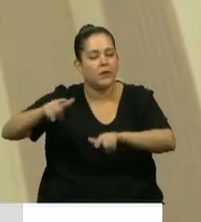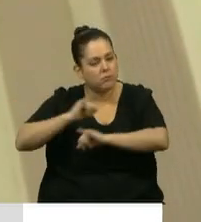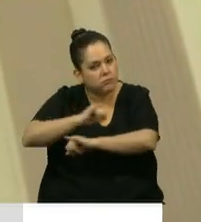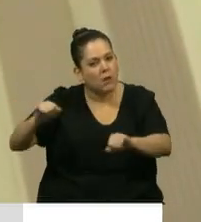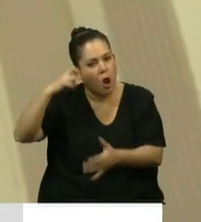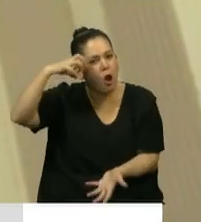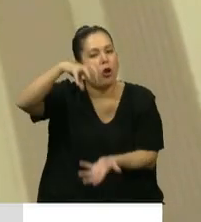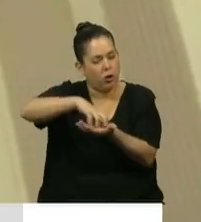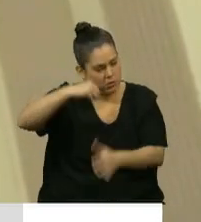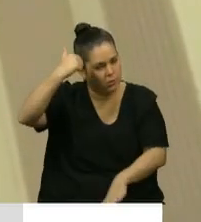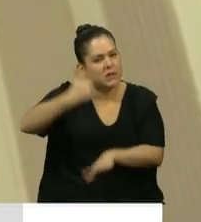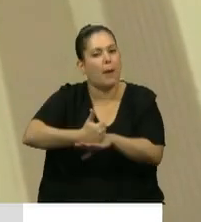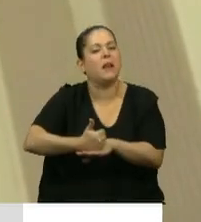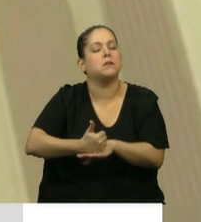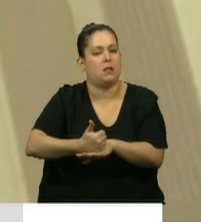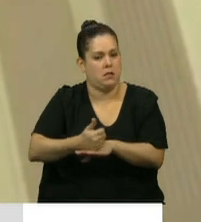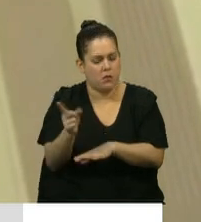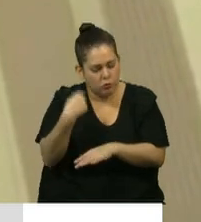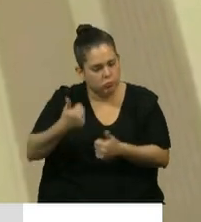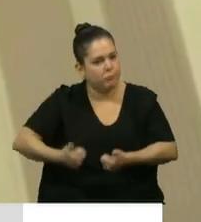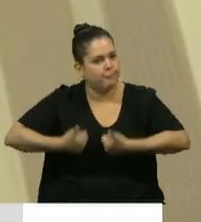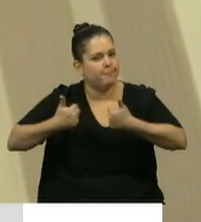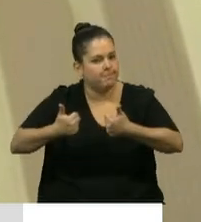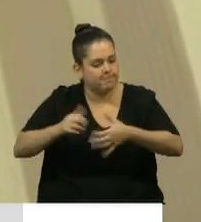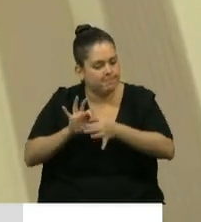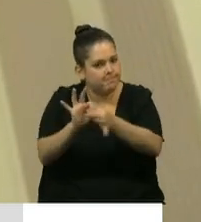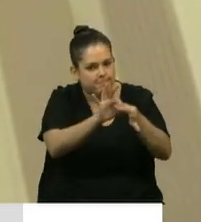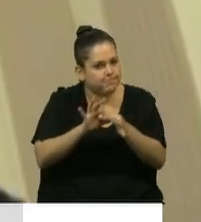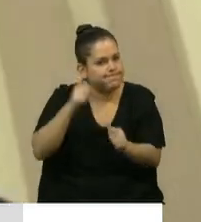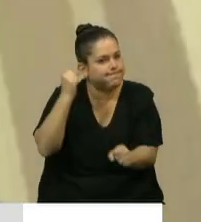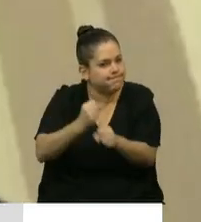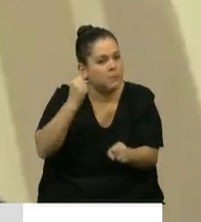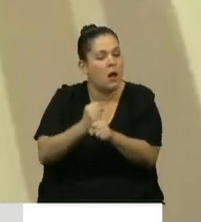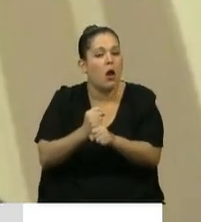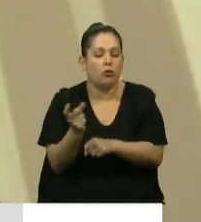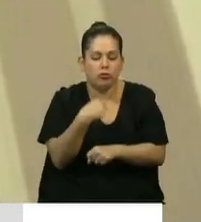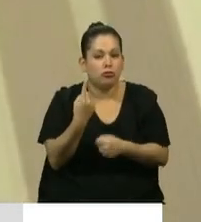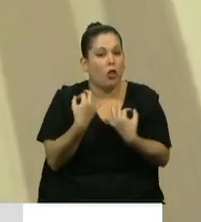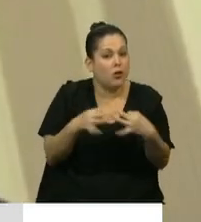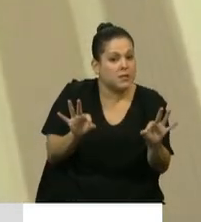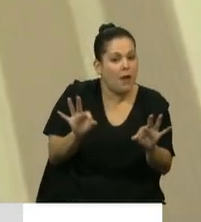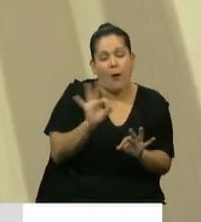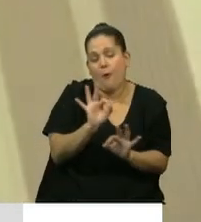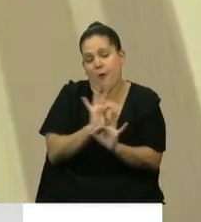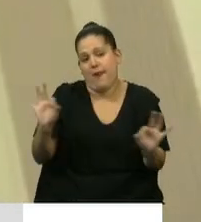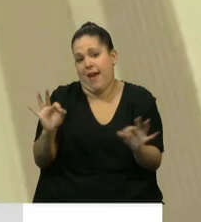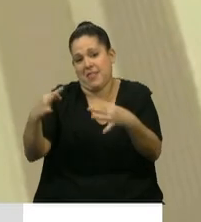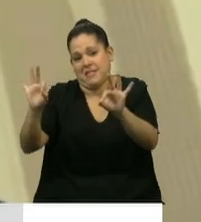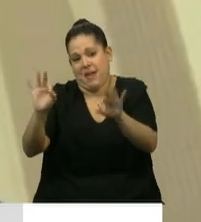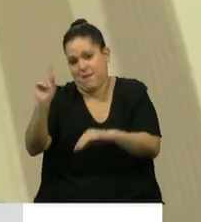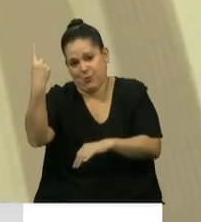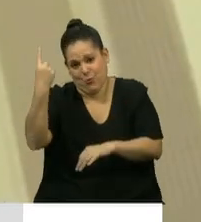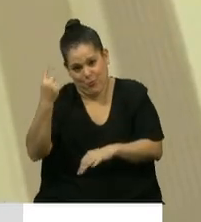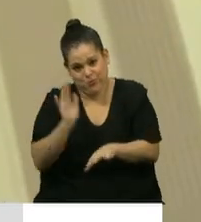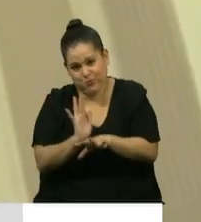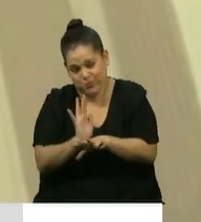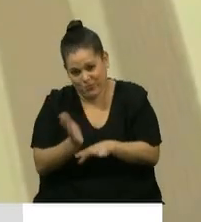presente, que tenemos que seguir trabajando todos juntos y que de acá o salimos todos o no sale nadie. Nadie se salva solo. Gracias,